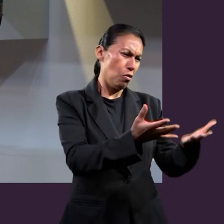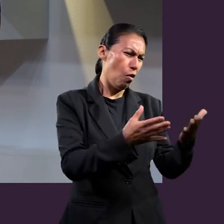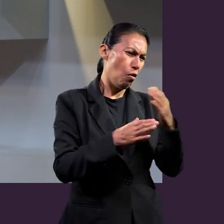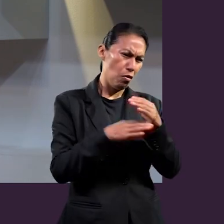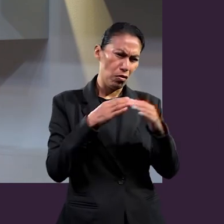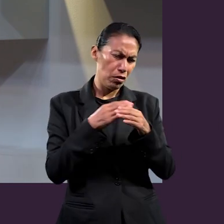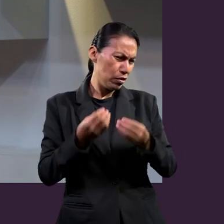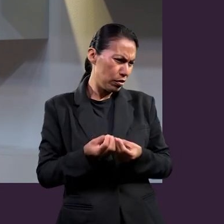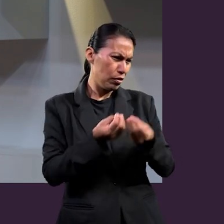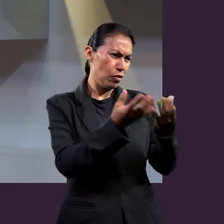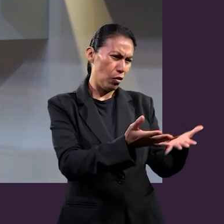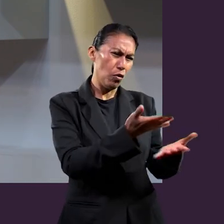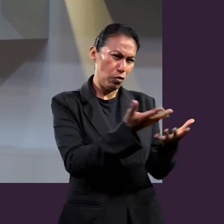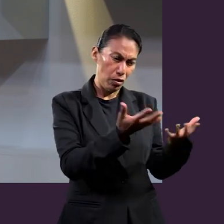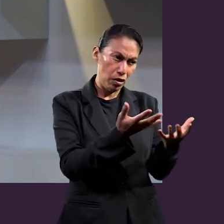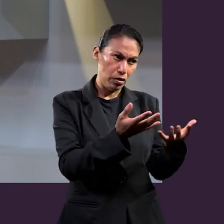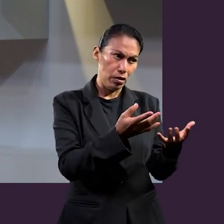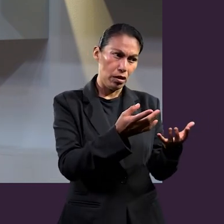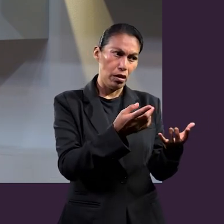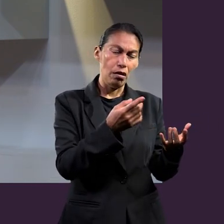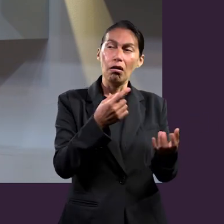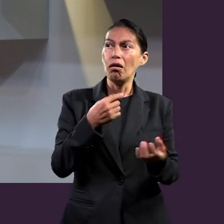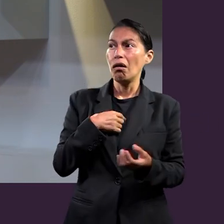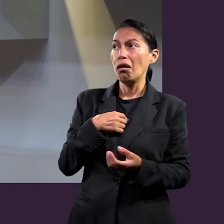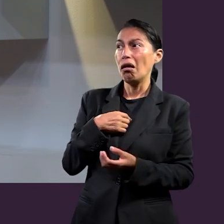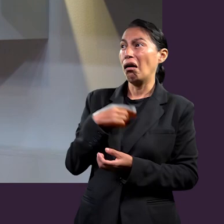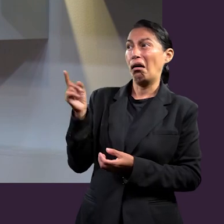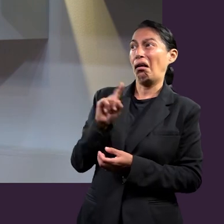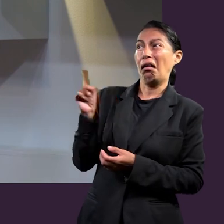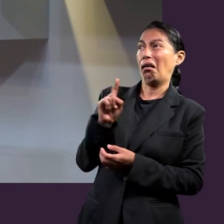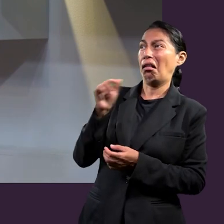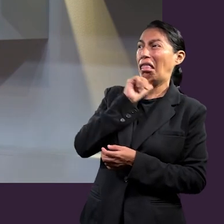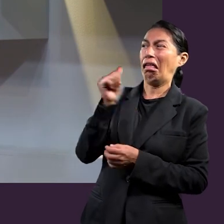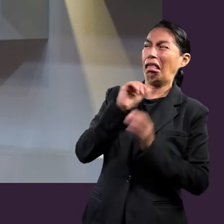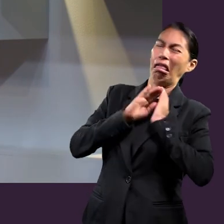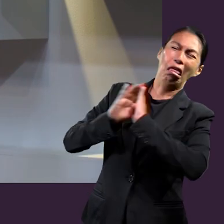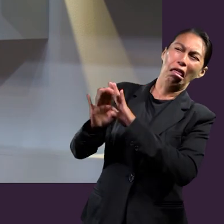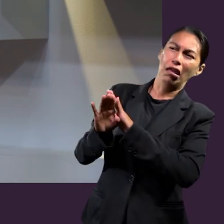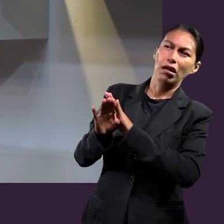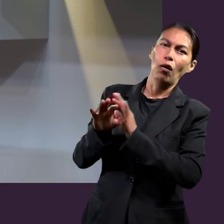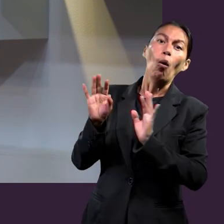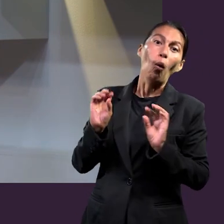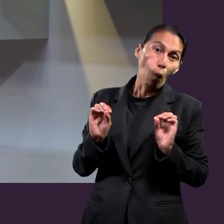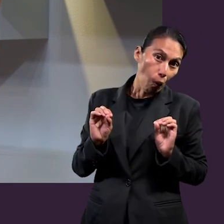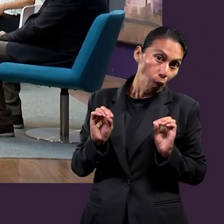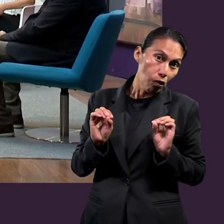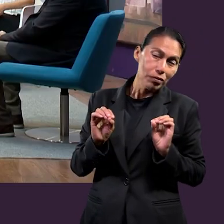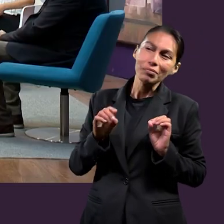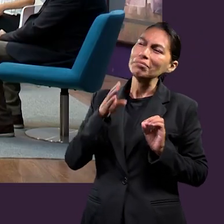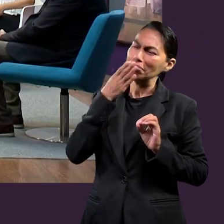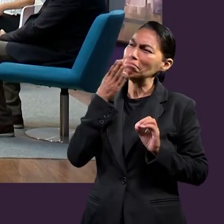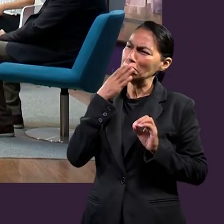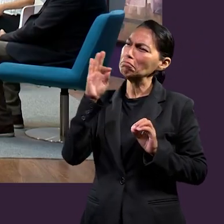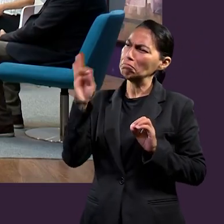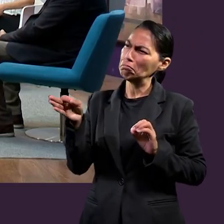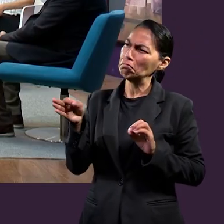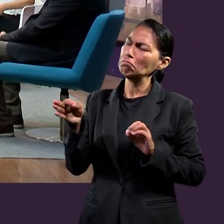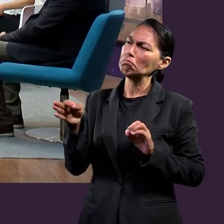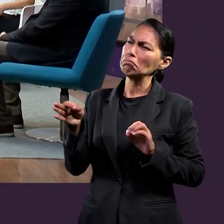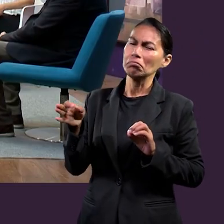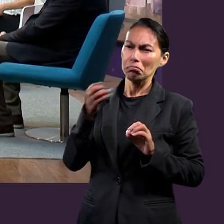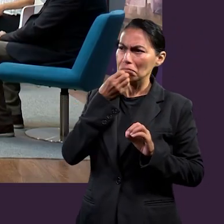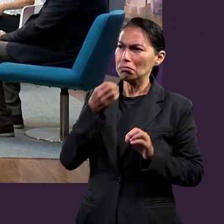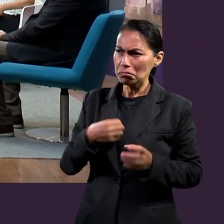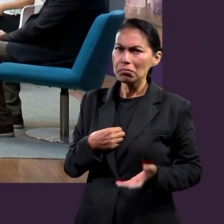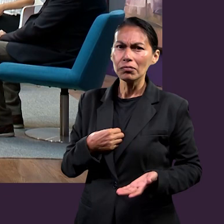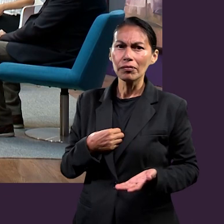usar el carro que yo te doy, pues ese someterse no diríamos, ay, no, no, no. O sea, hay de sometimientos a sometimientos, ¿no?